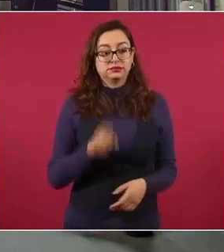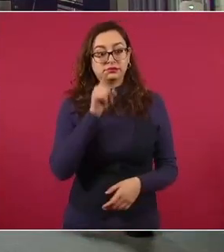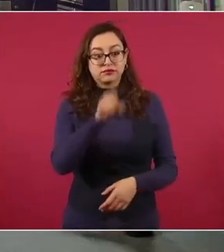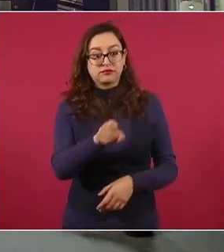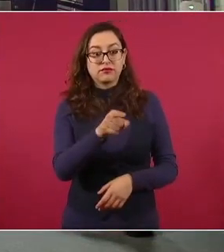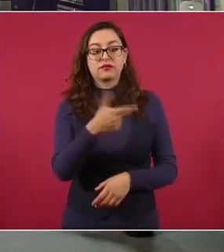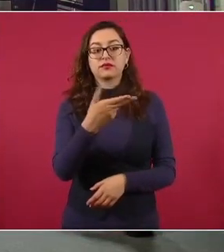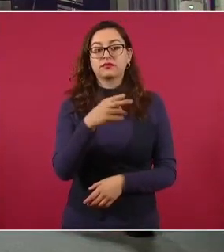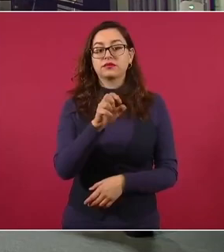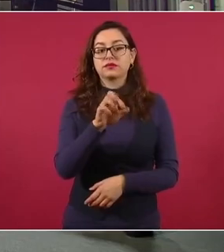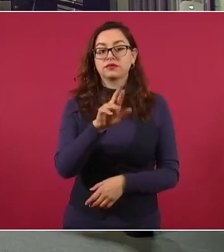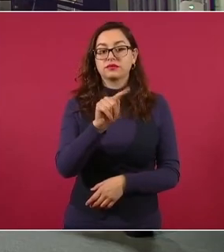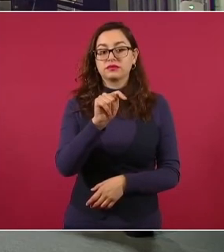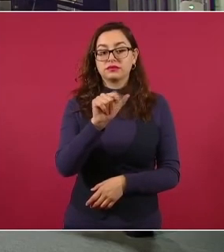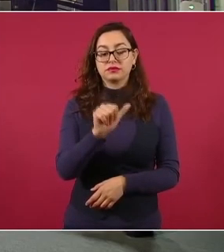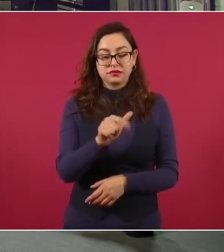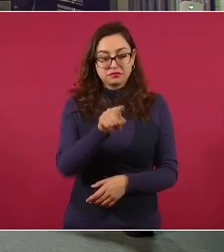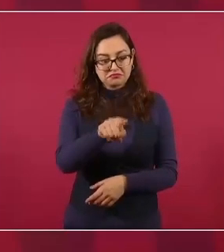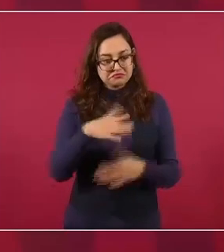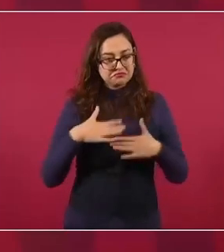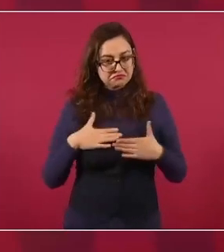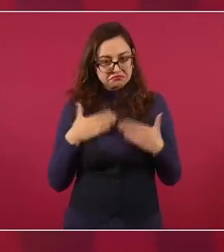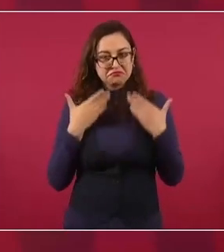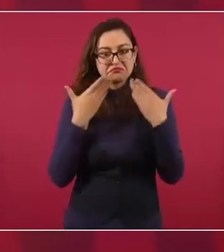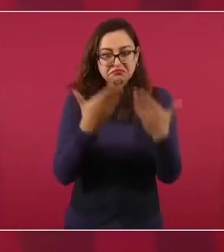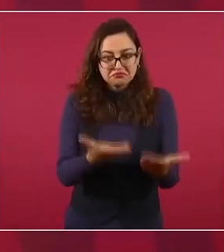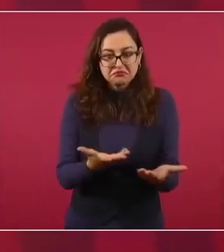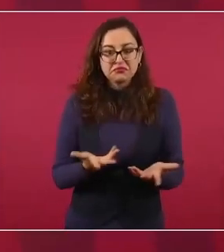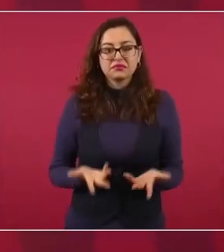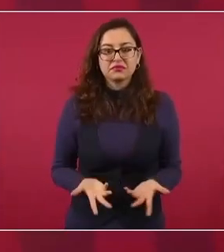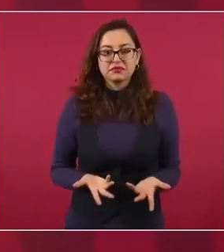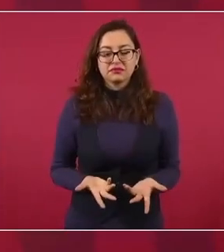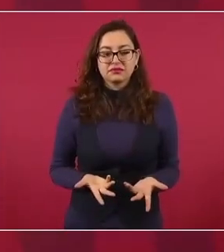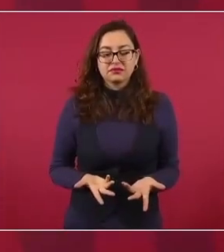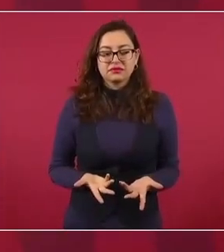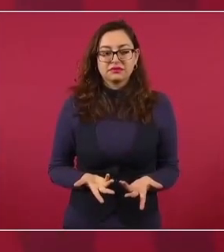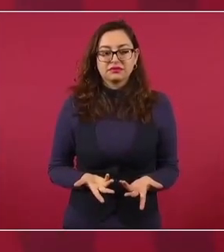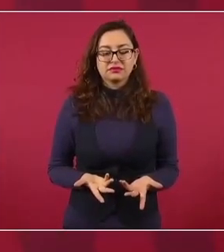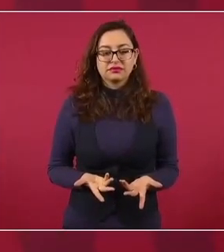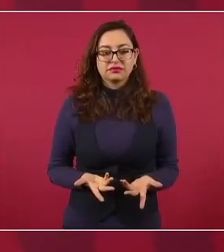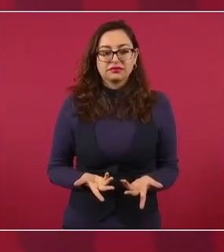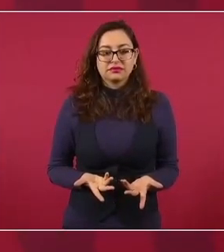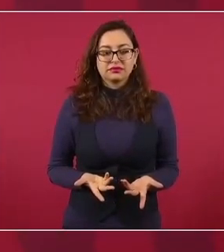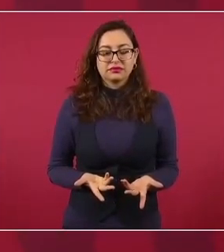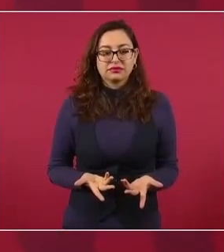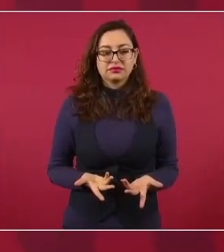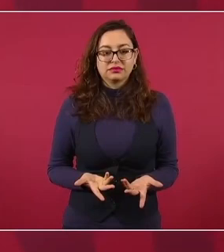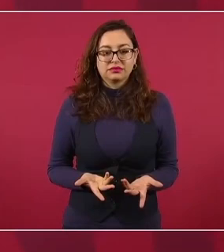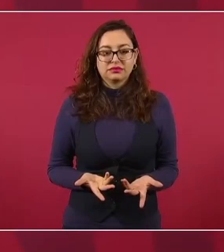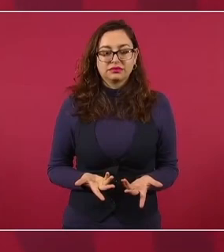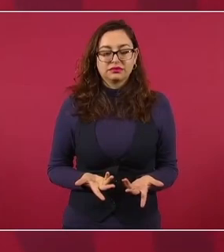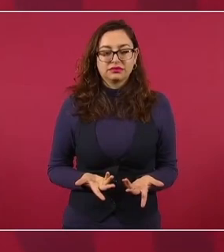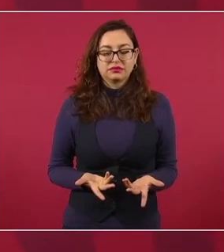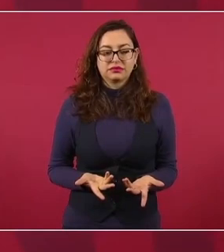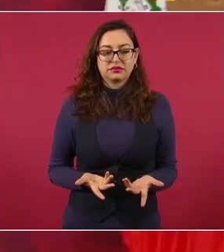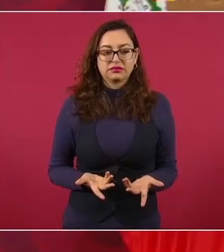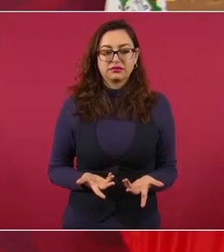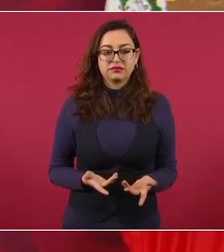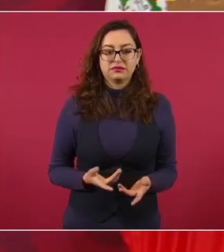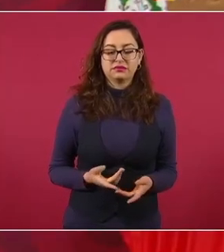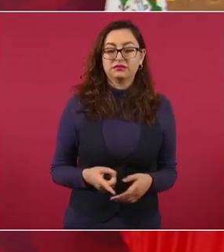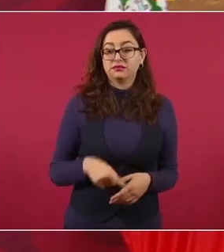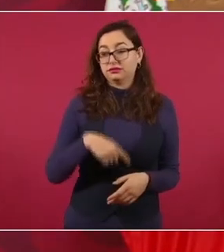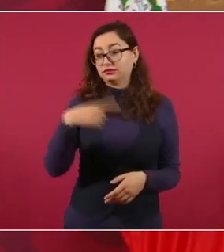mandó a Huerta a enfrentar a